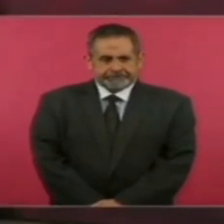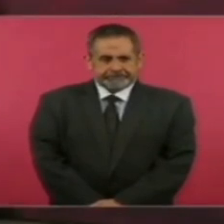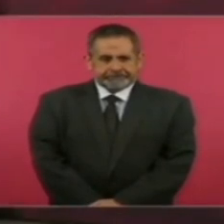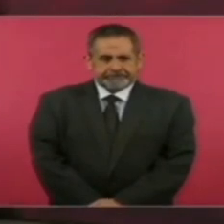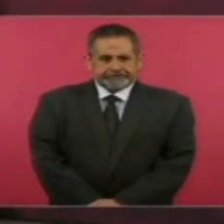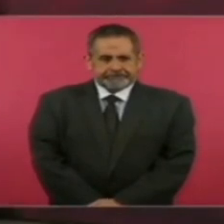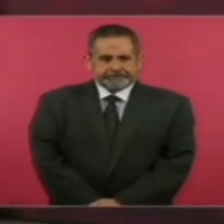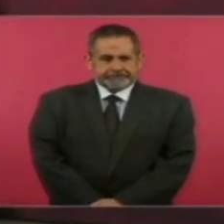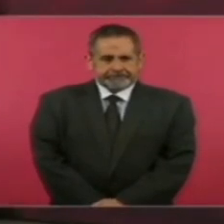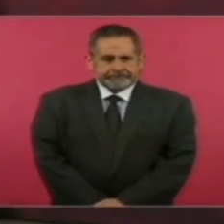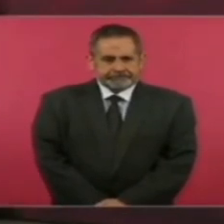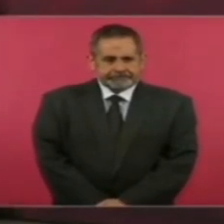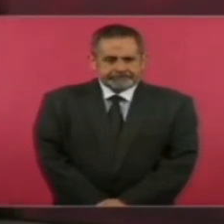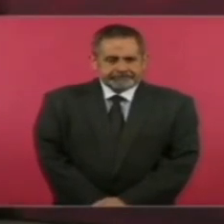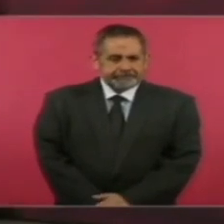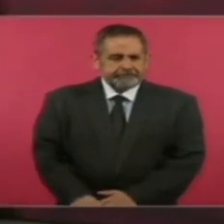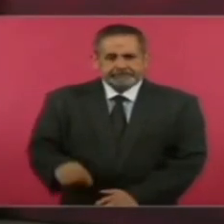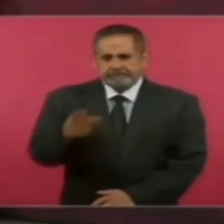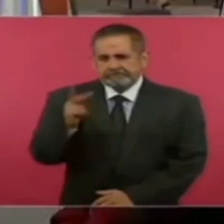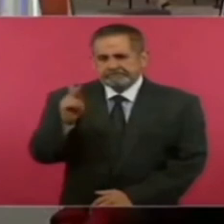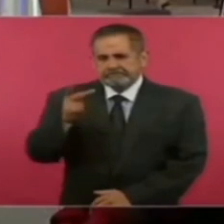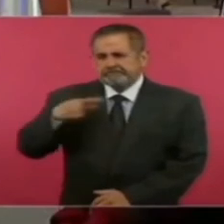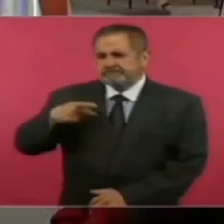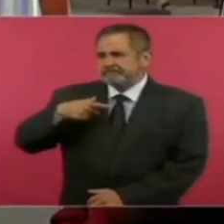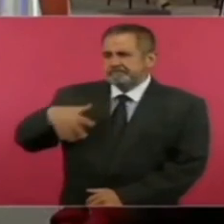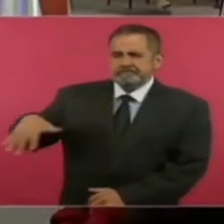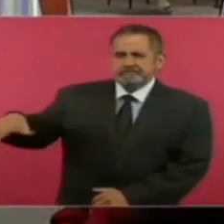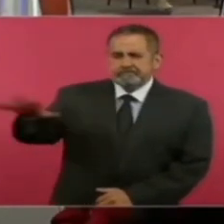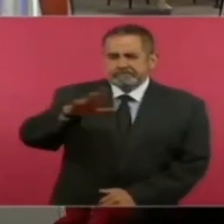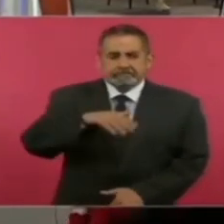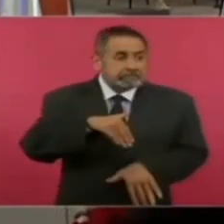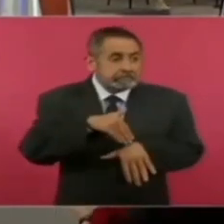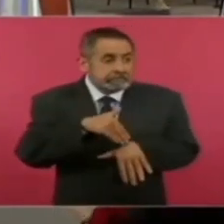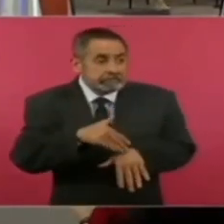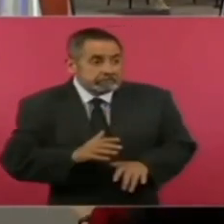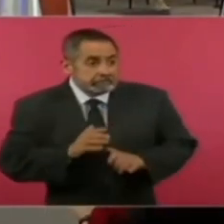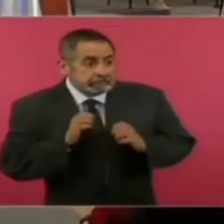pero la gente ya no se va a dejar engañar